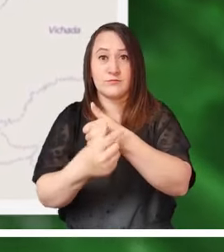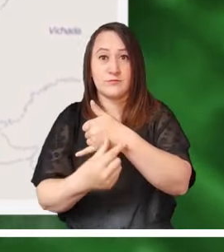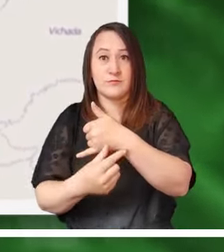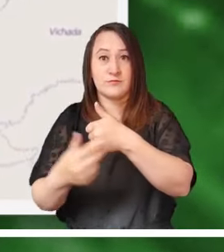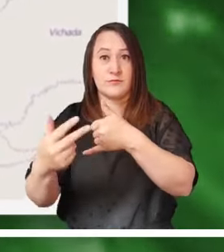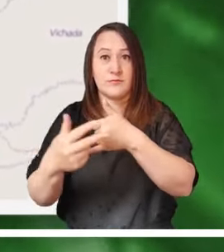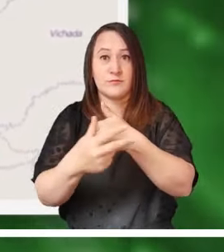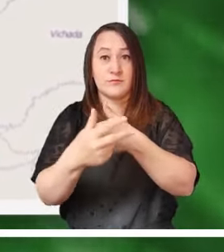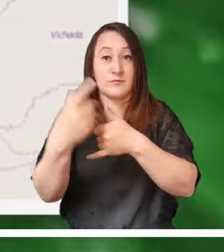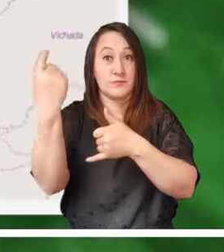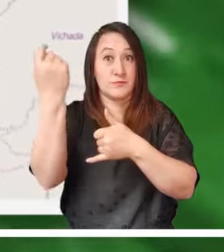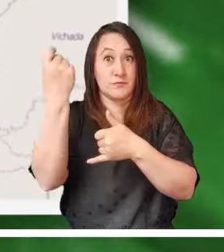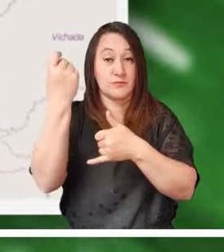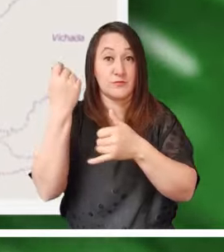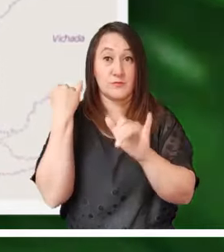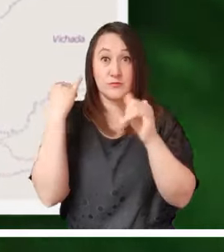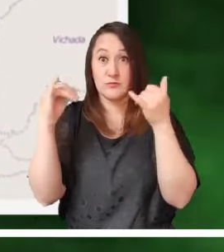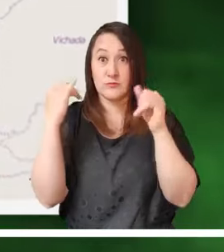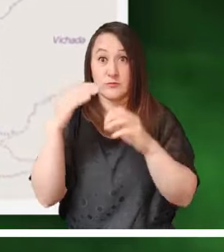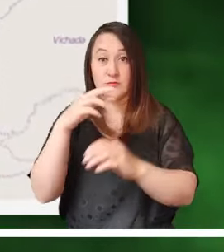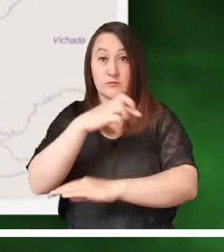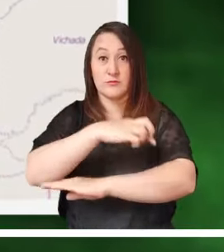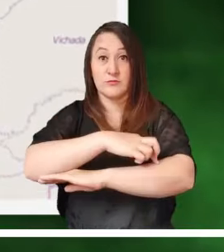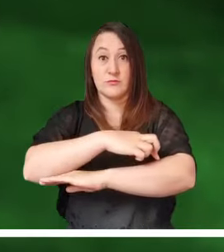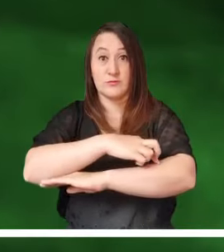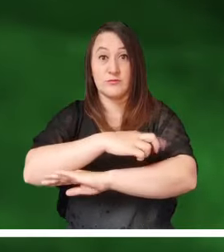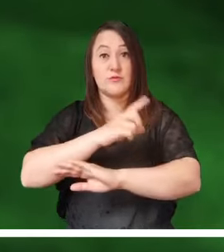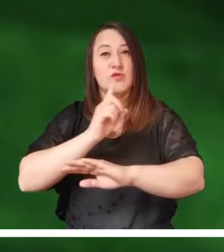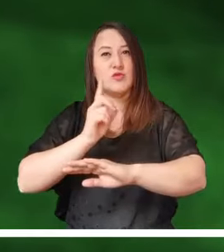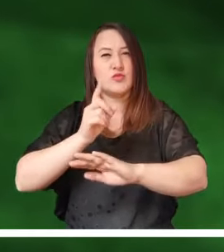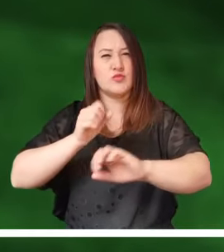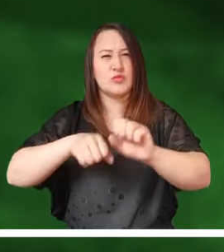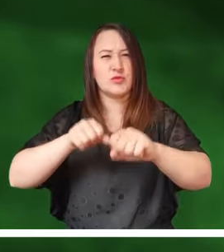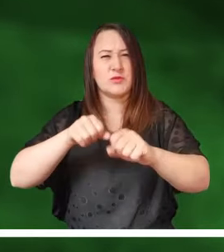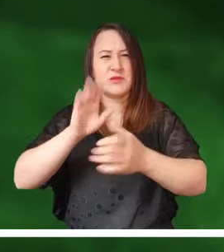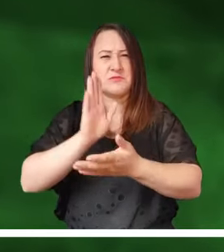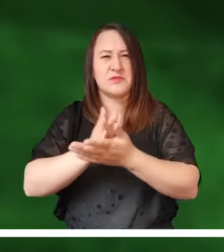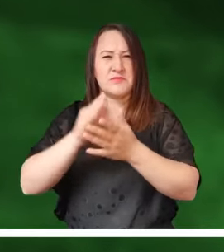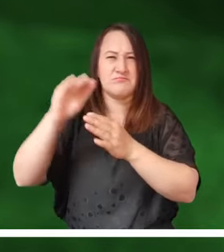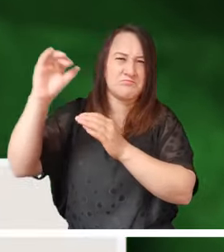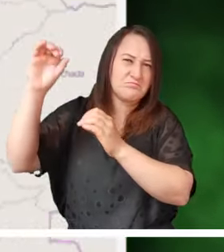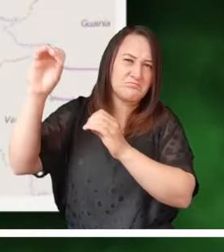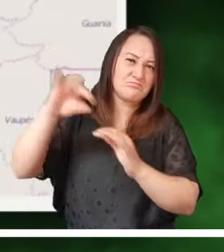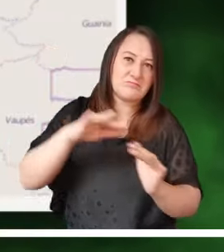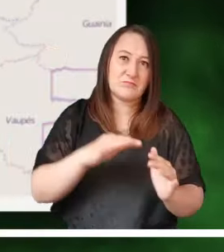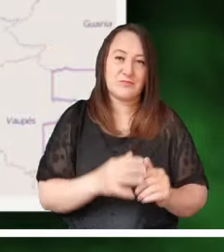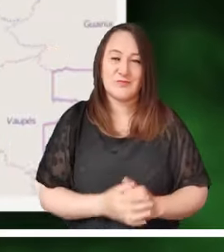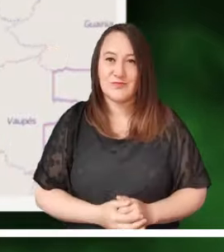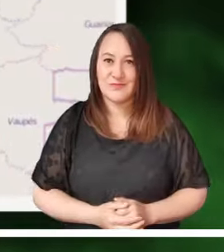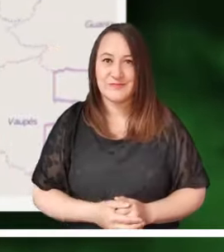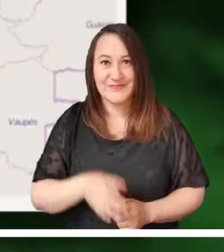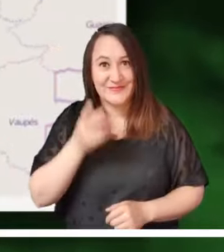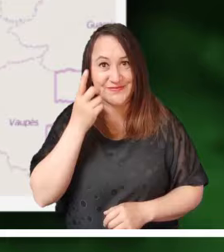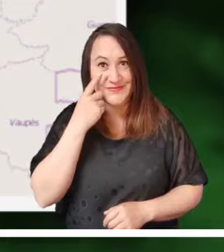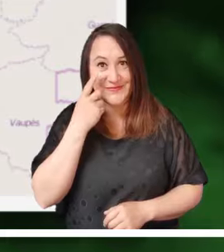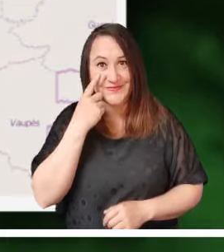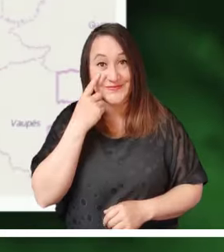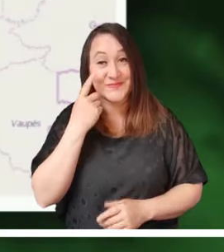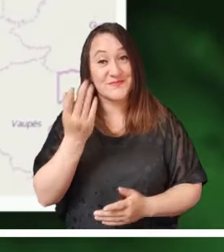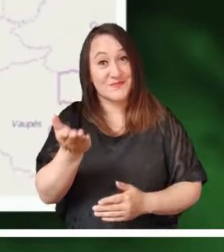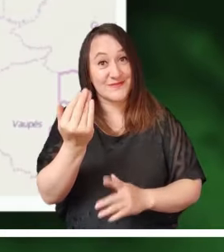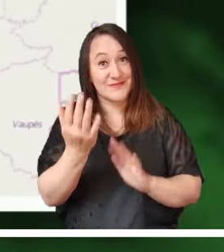Alerta roja en el Caribe, el Pacífico, la región andina, Meta, Castanare y Putumayo por alta